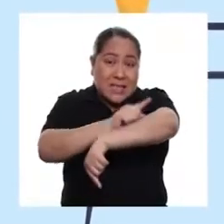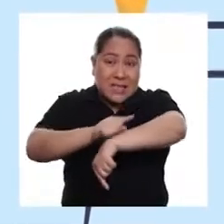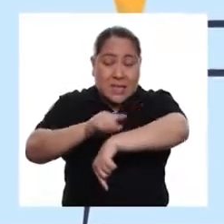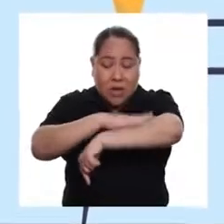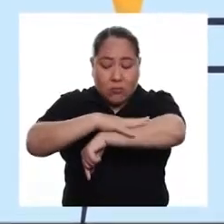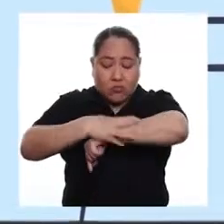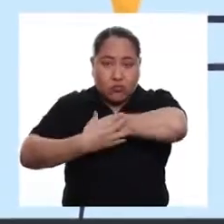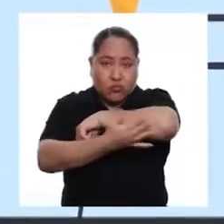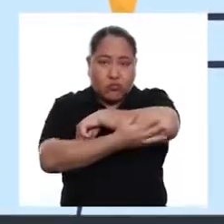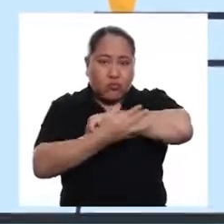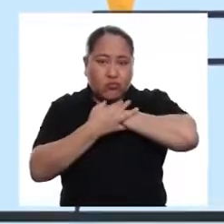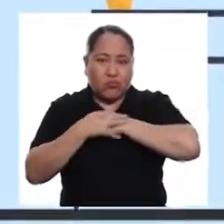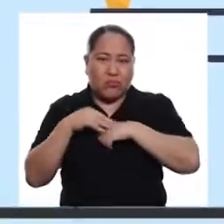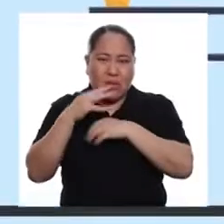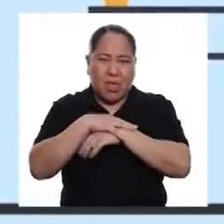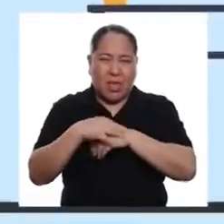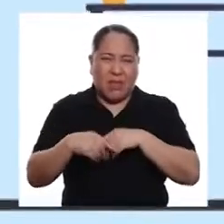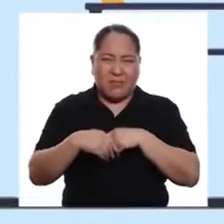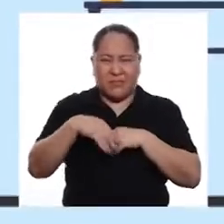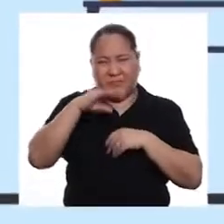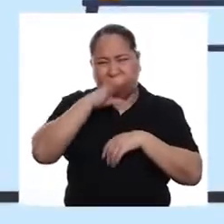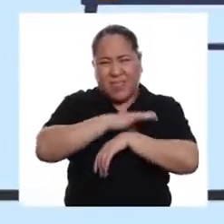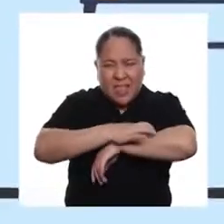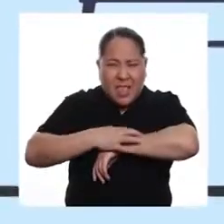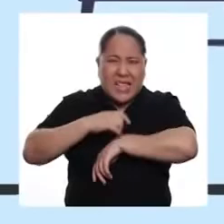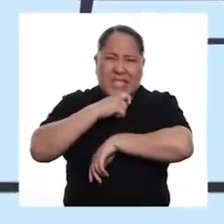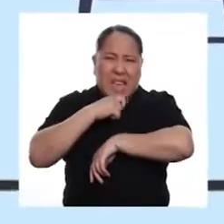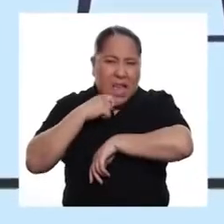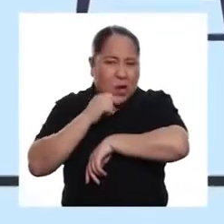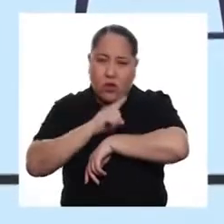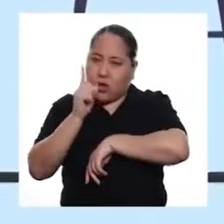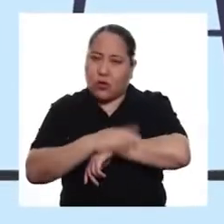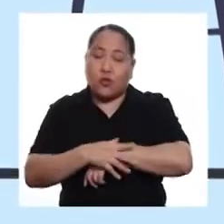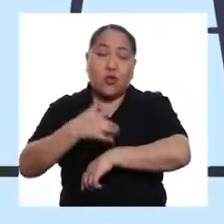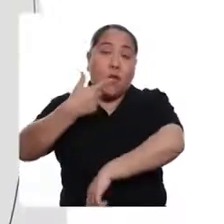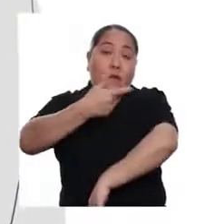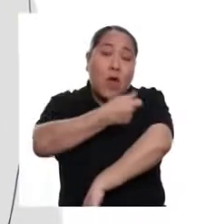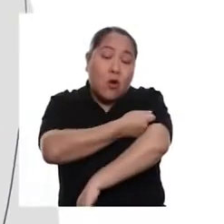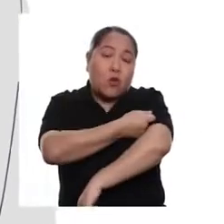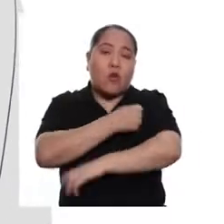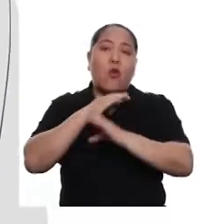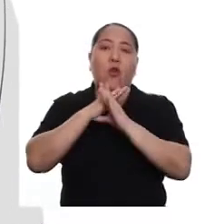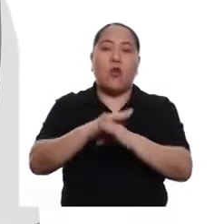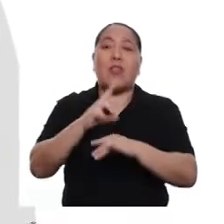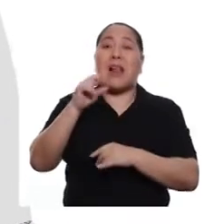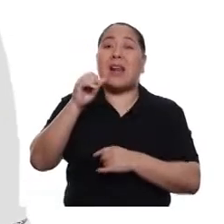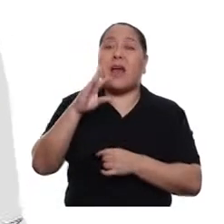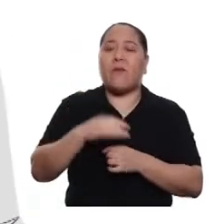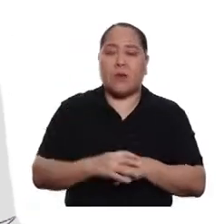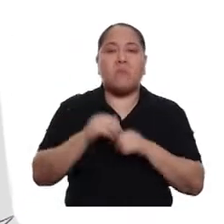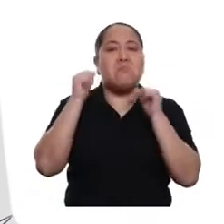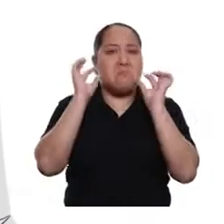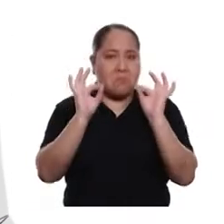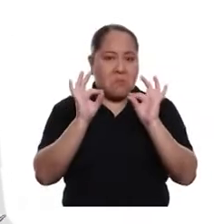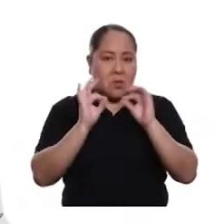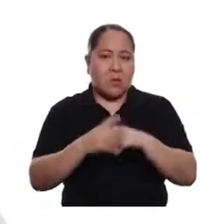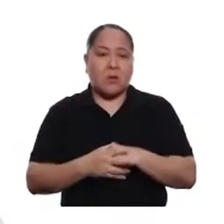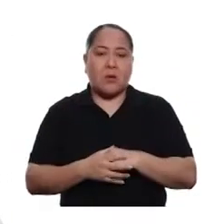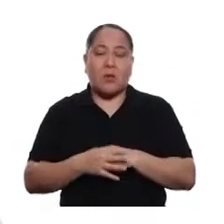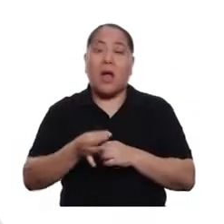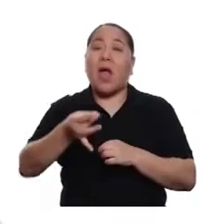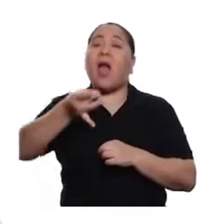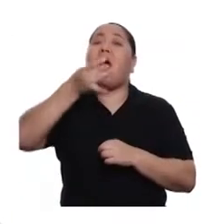mantiene la humedad de su piel se elimine y le produzca resequedad. Su vacuna contra la rabia lo tenemos al día.